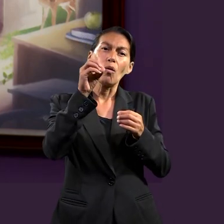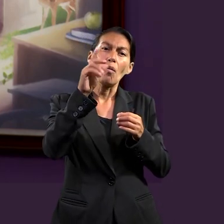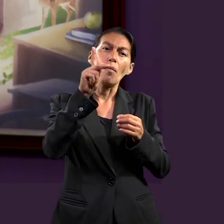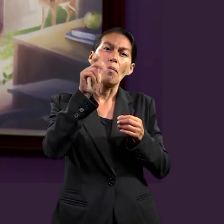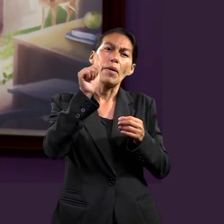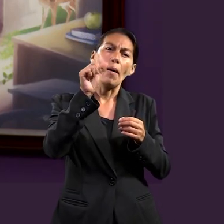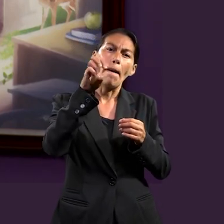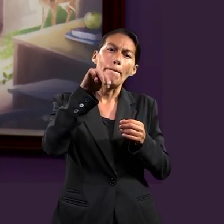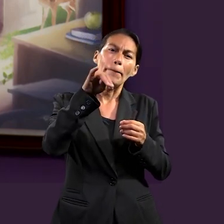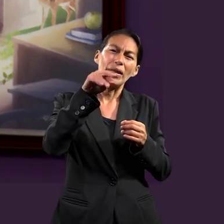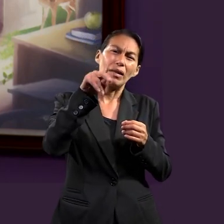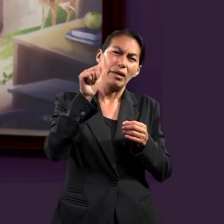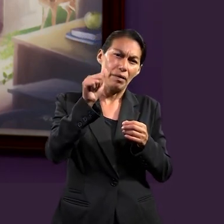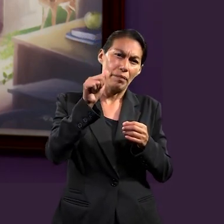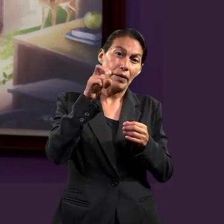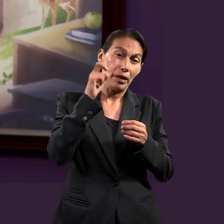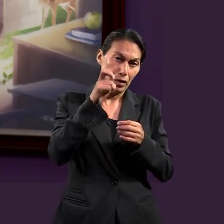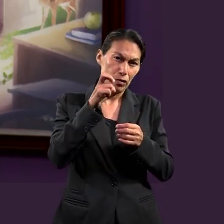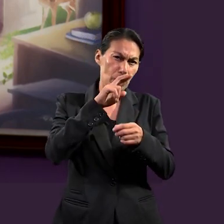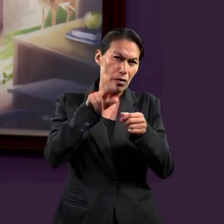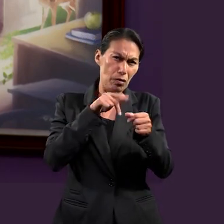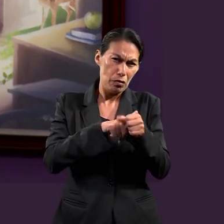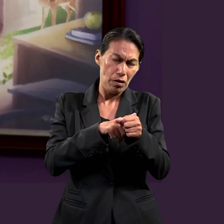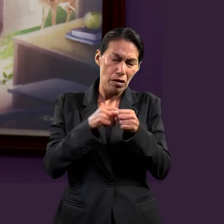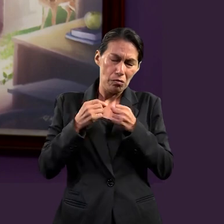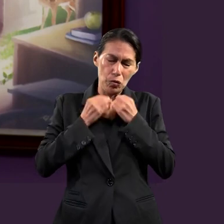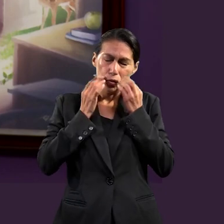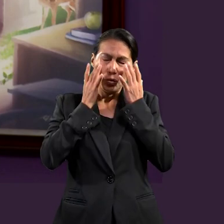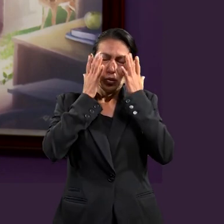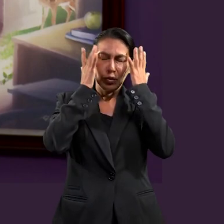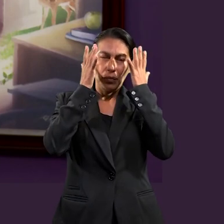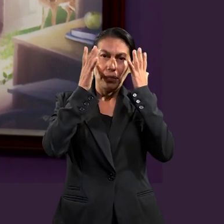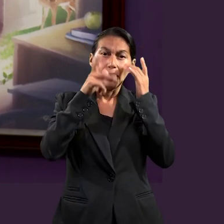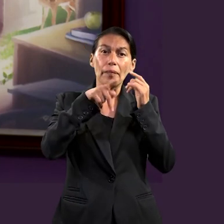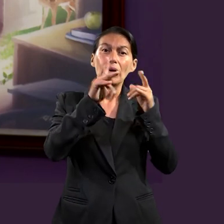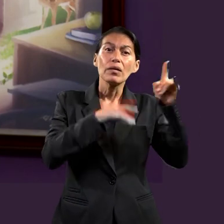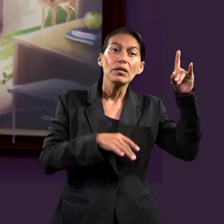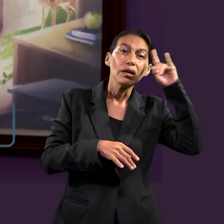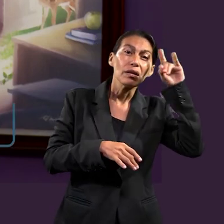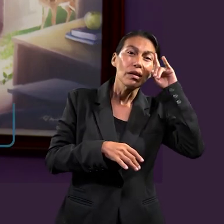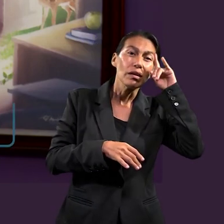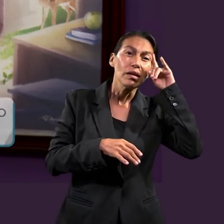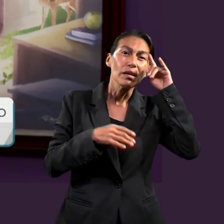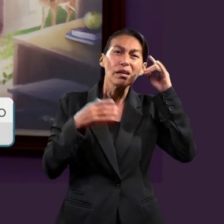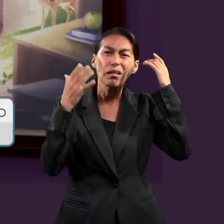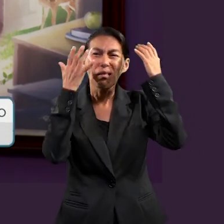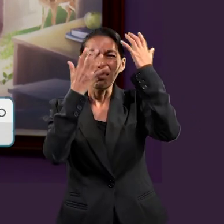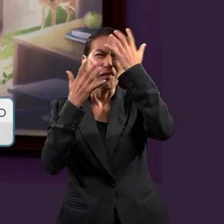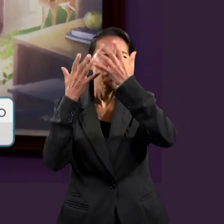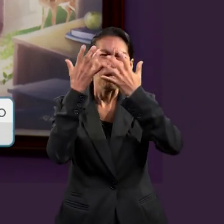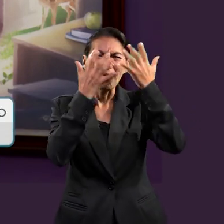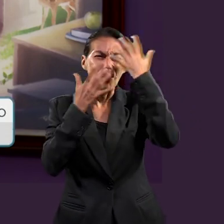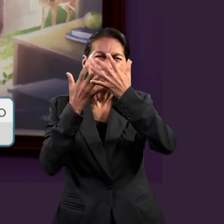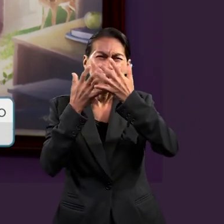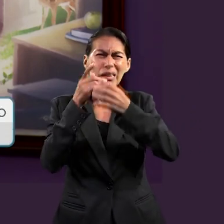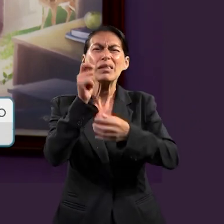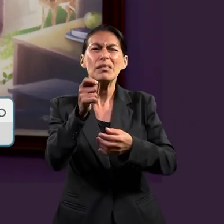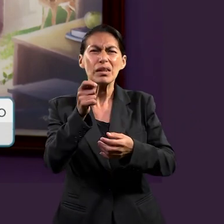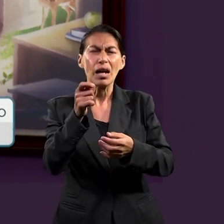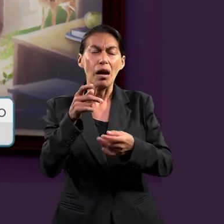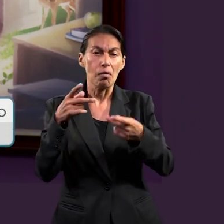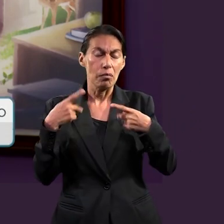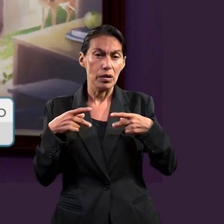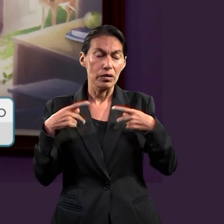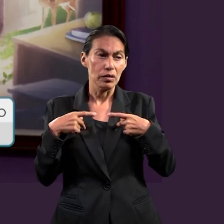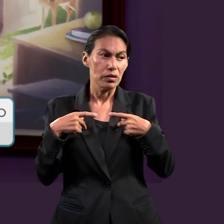Satanás puede utilizar esa experiencia que es natural para nosotros en contra nuestra. ¿Por qué? Porque es allí donde pueden